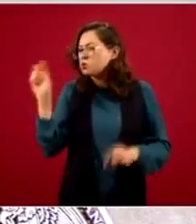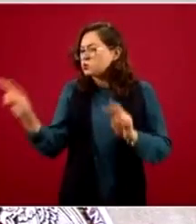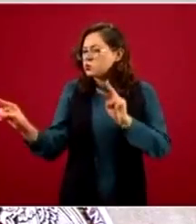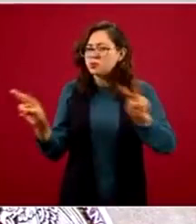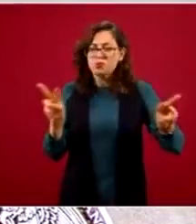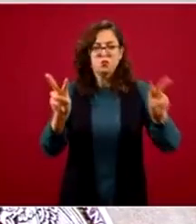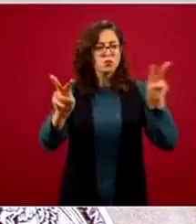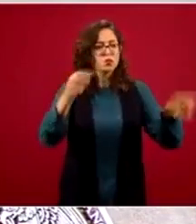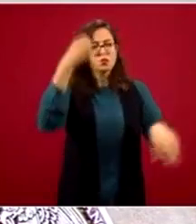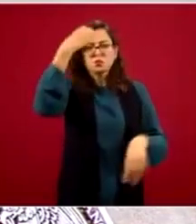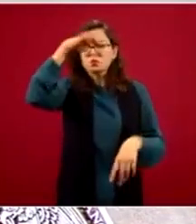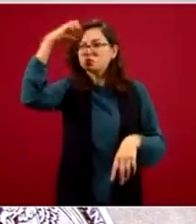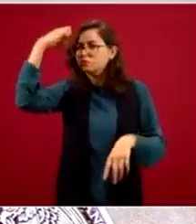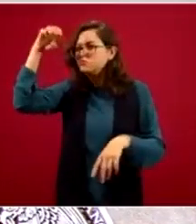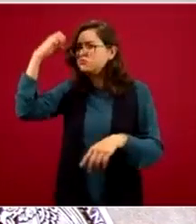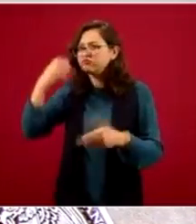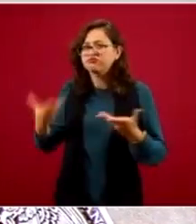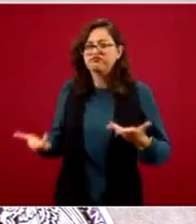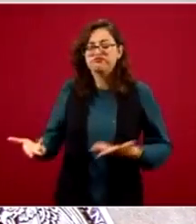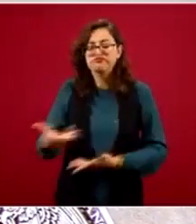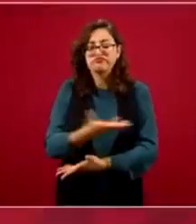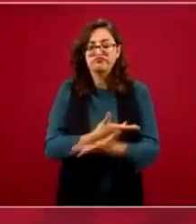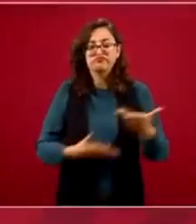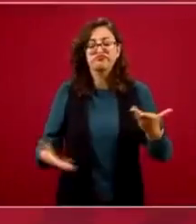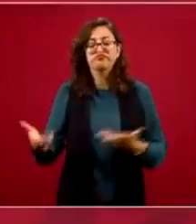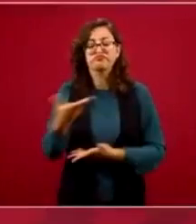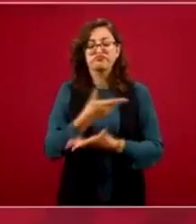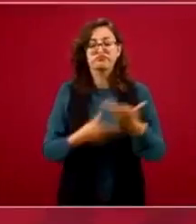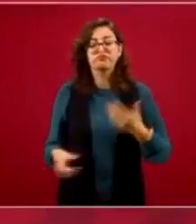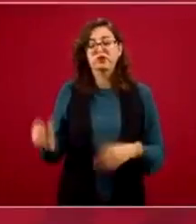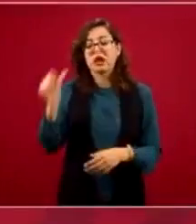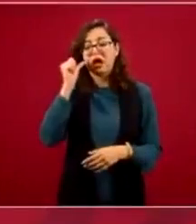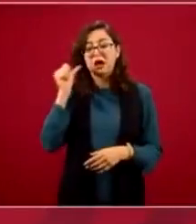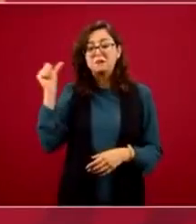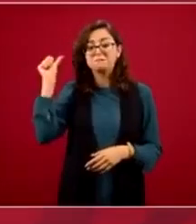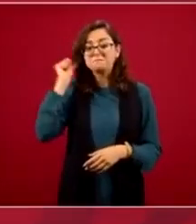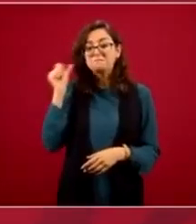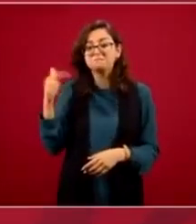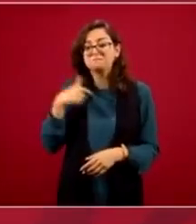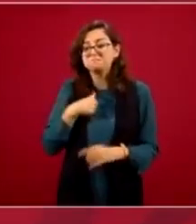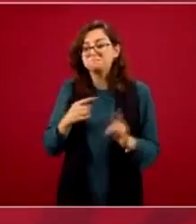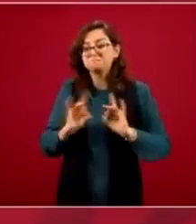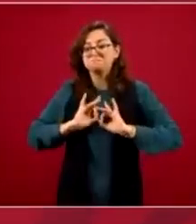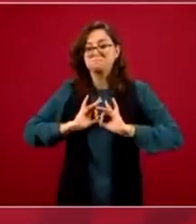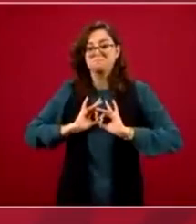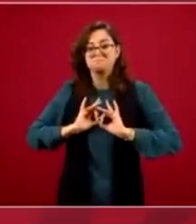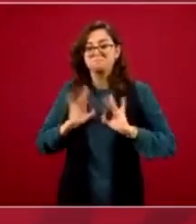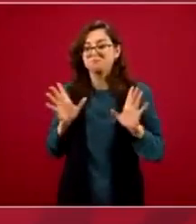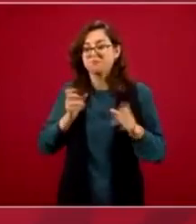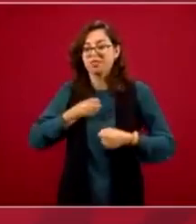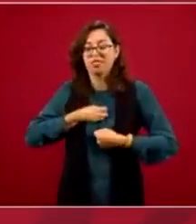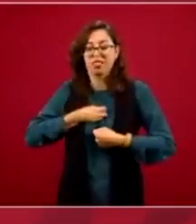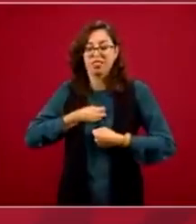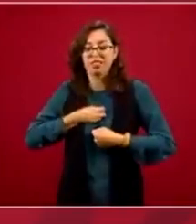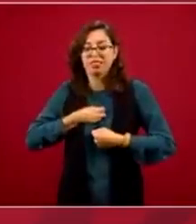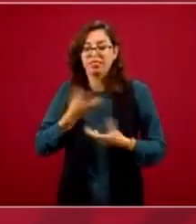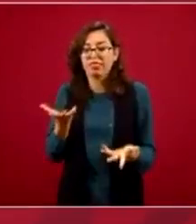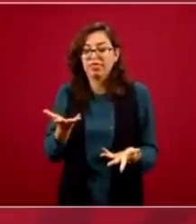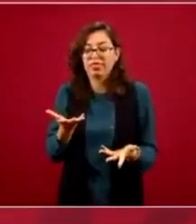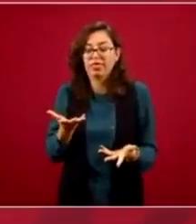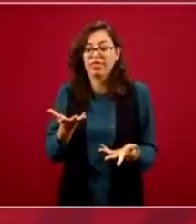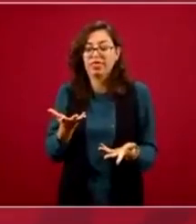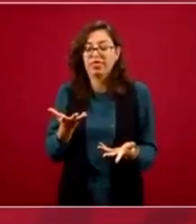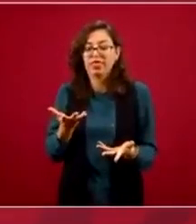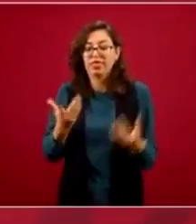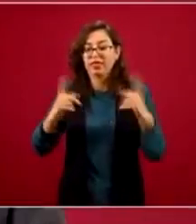experiencia. Entonces, se me salió así, de lo del narcoestado,